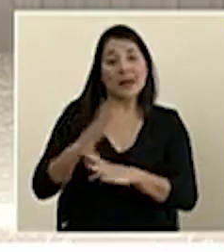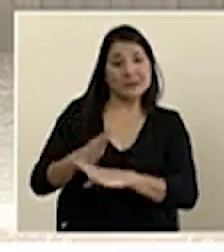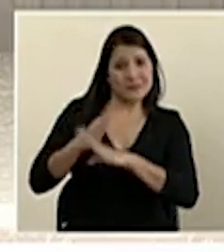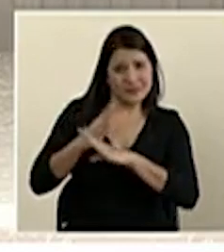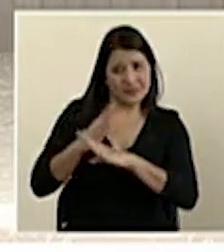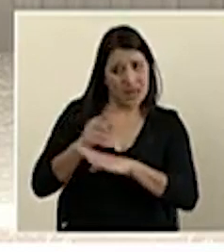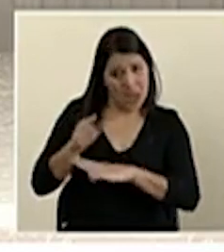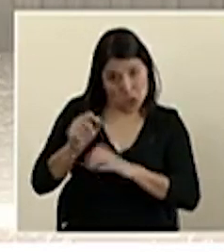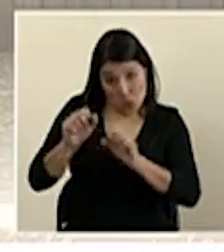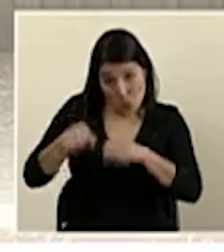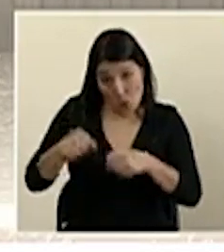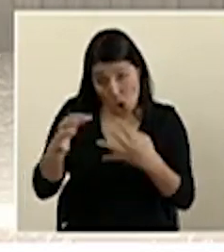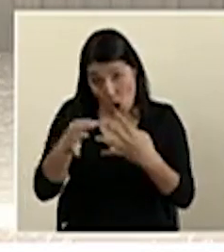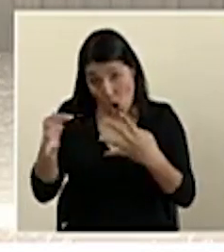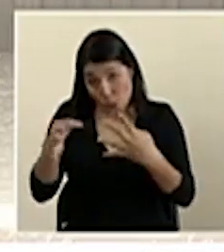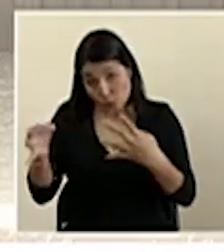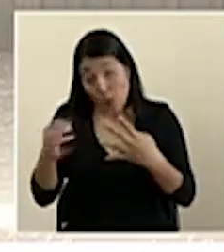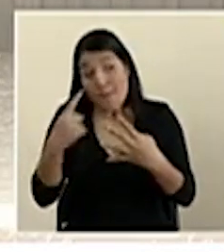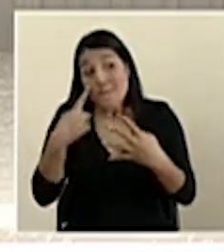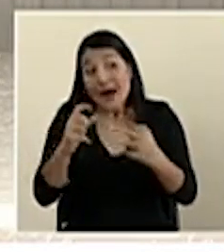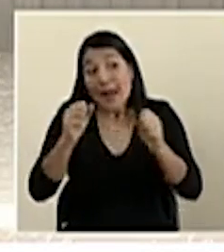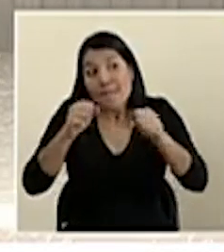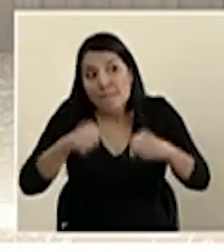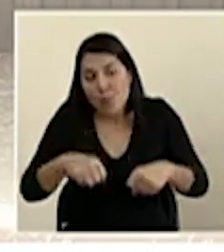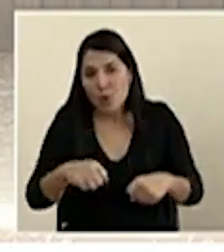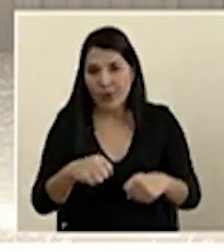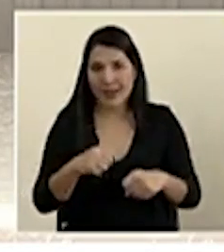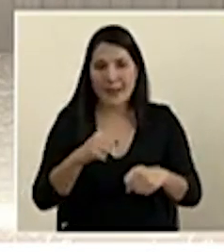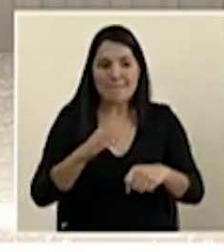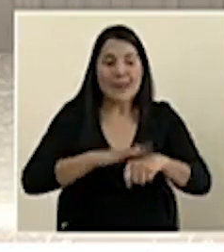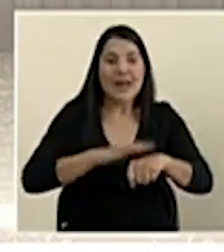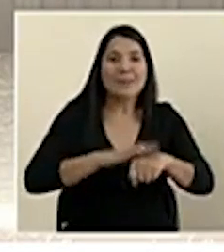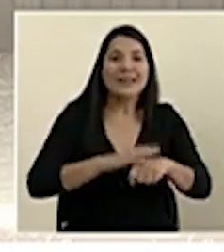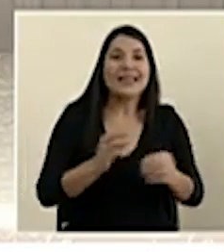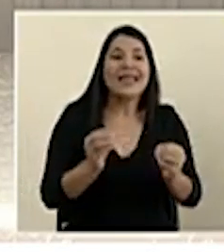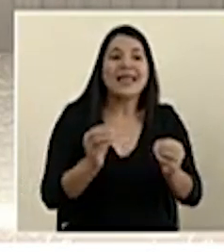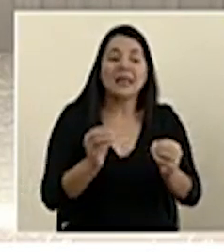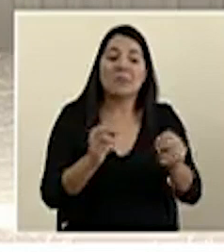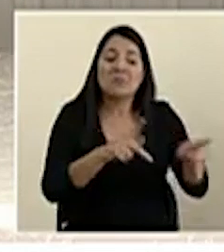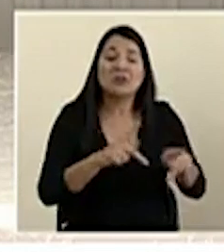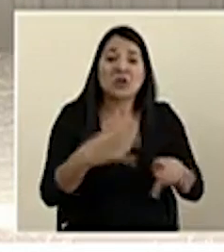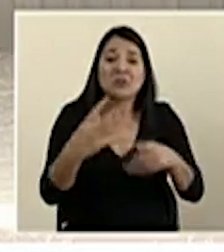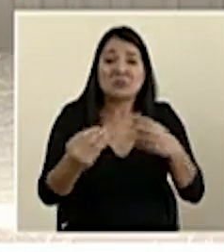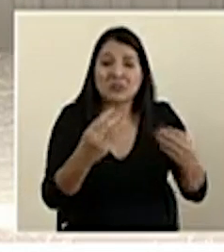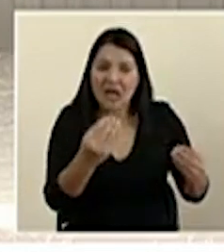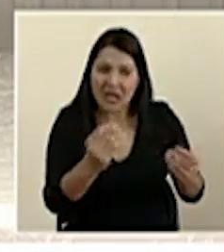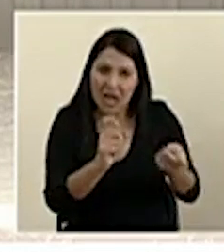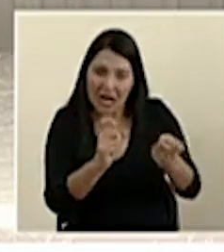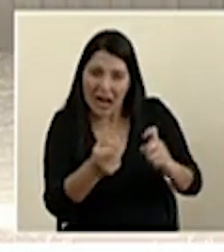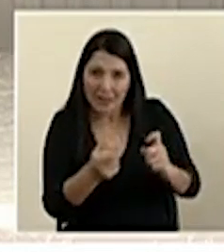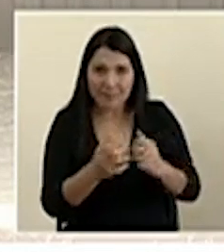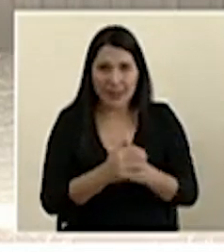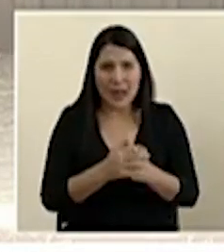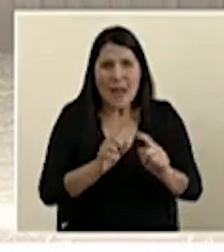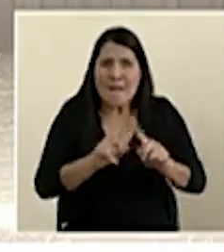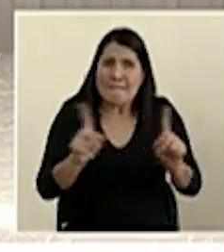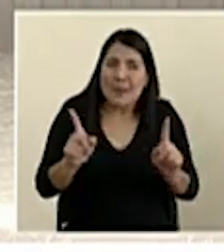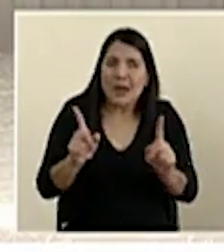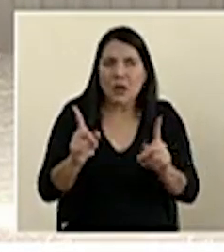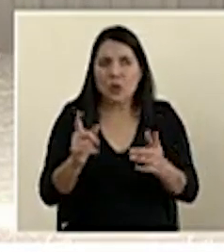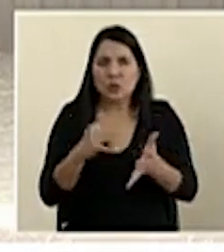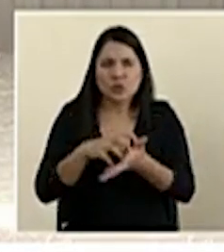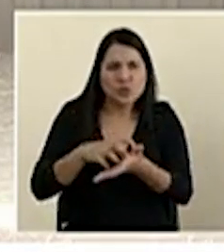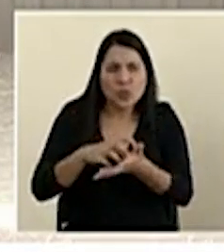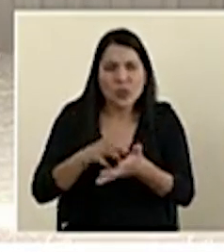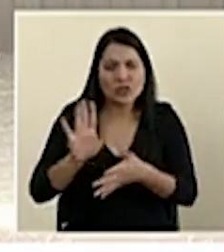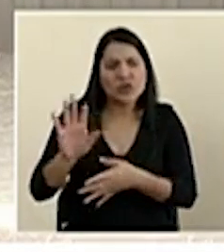solución para flexibilizar las medidas de confinamiento, pero también hay preocupación de que tengan resultados inexactos por su calidad de fábrica. ¿Cuáles